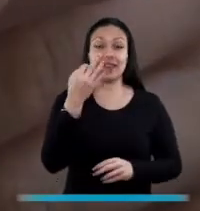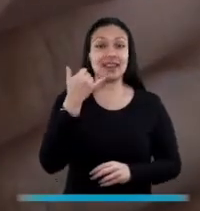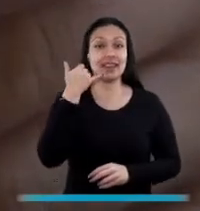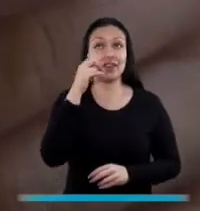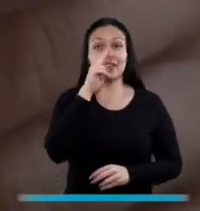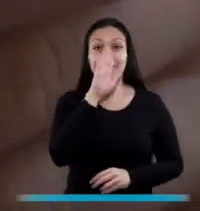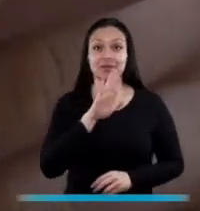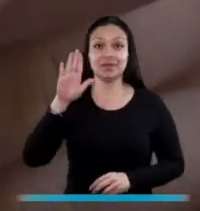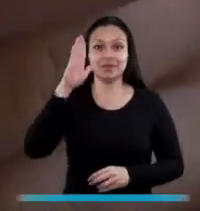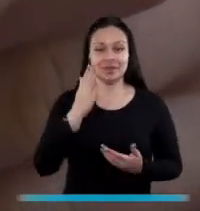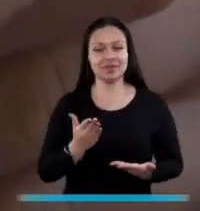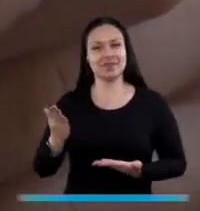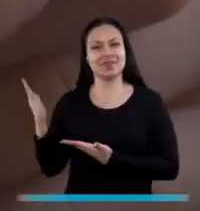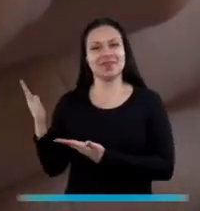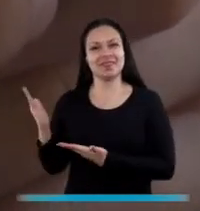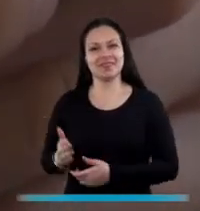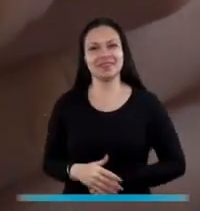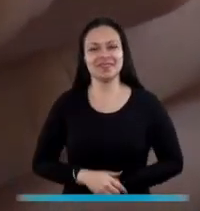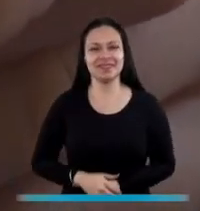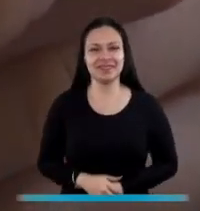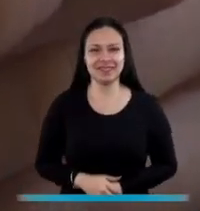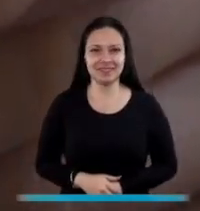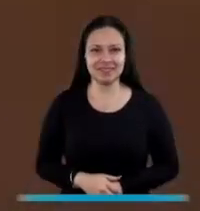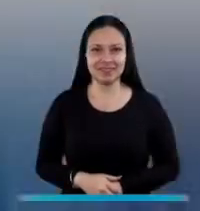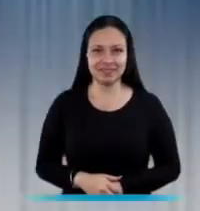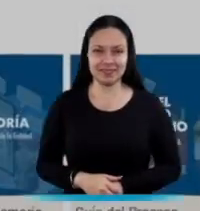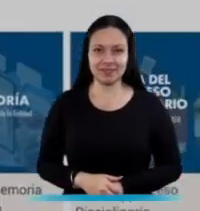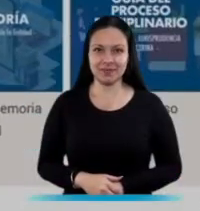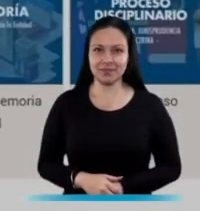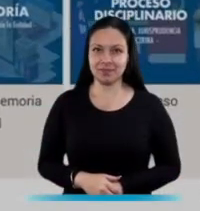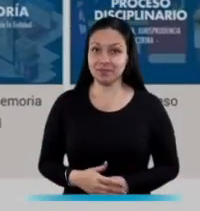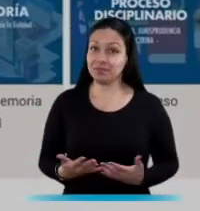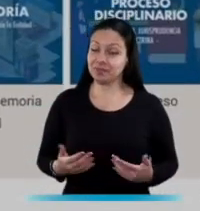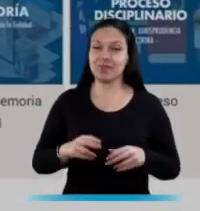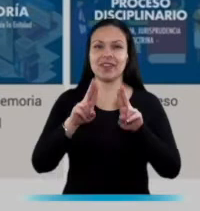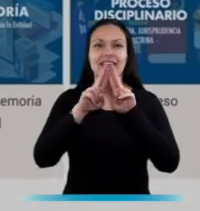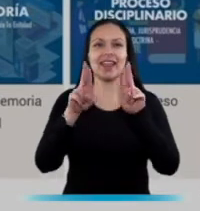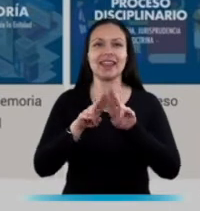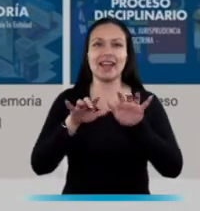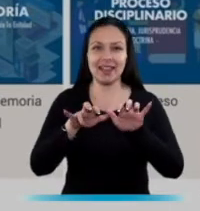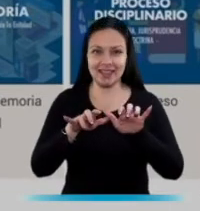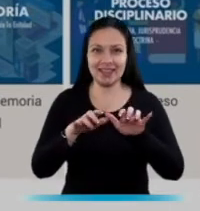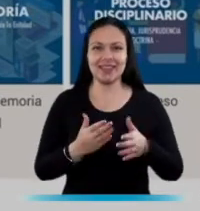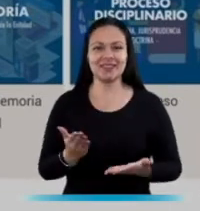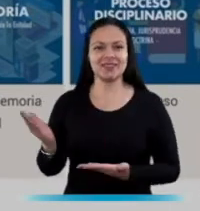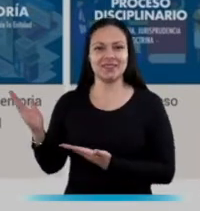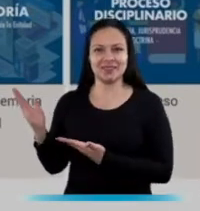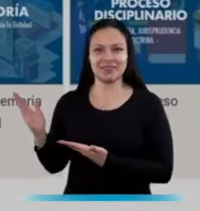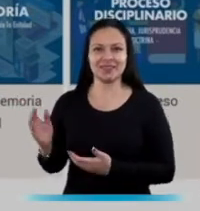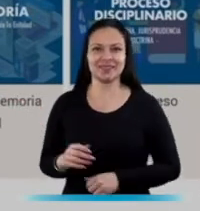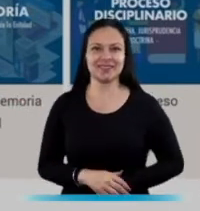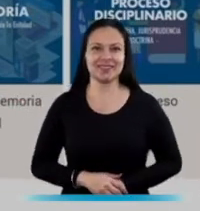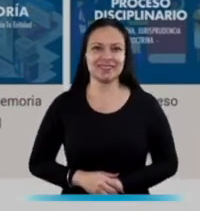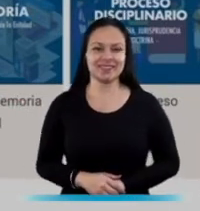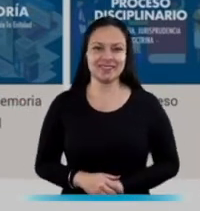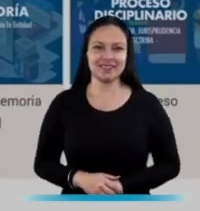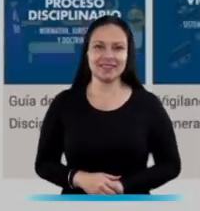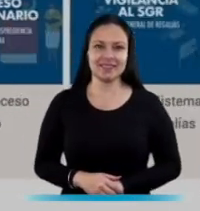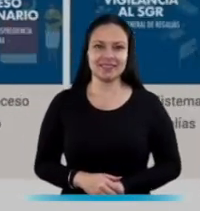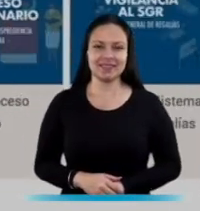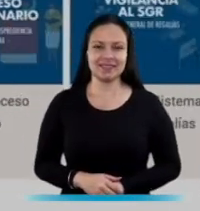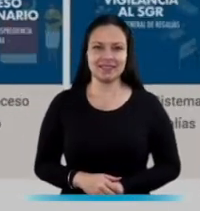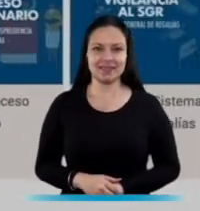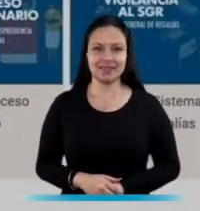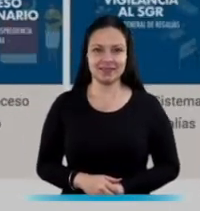01800940808 o en nuestra sede electrónica en www.procuraduría